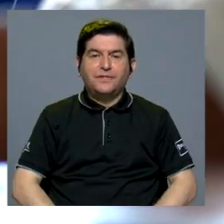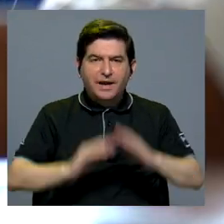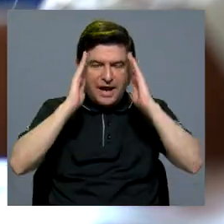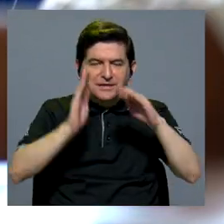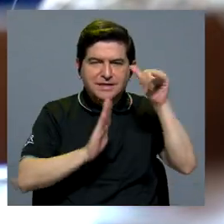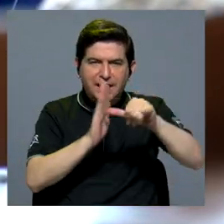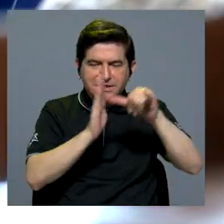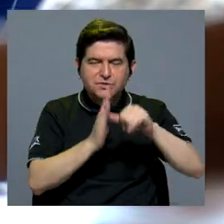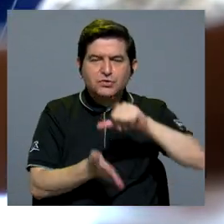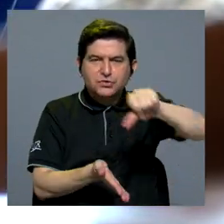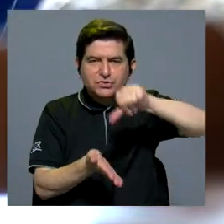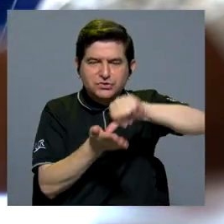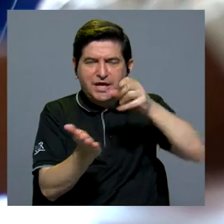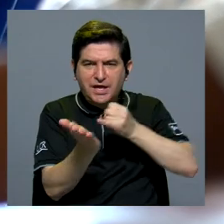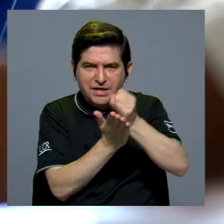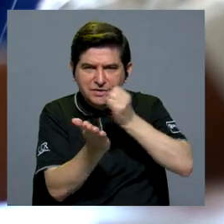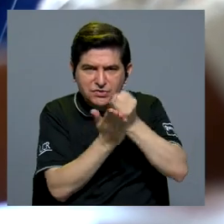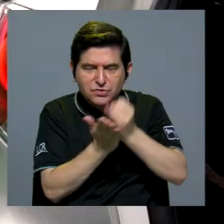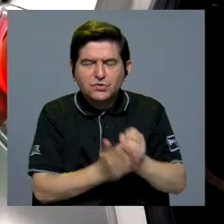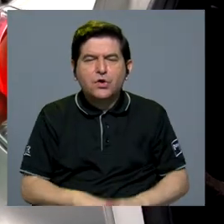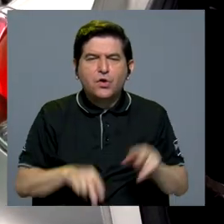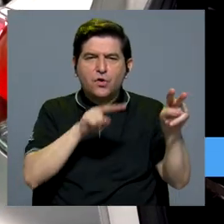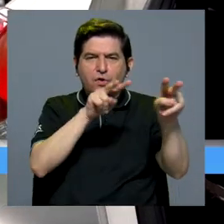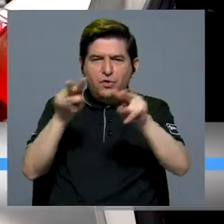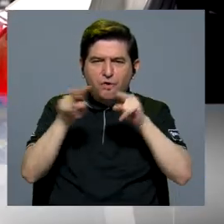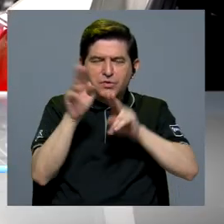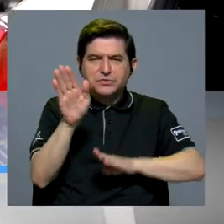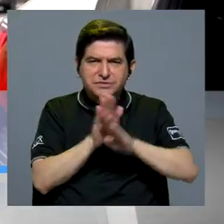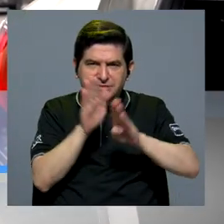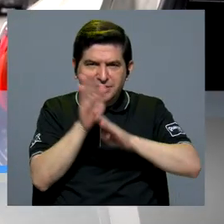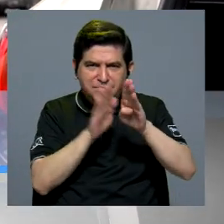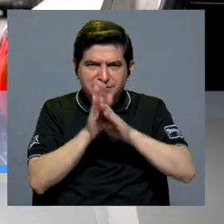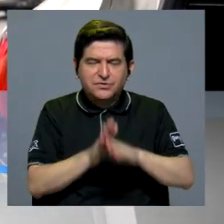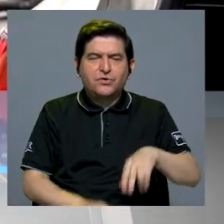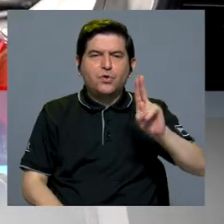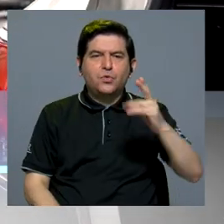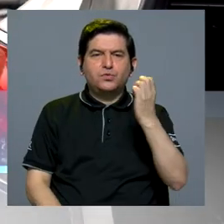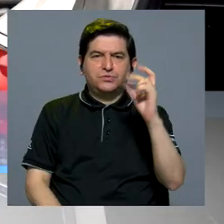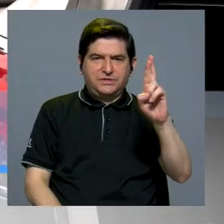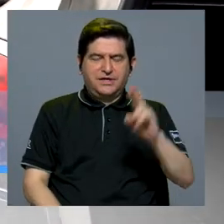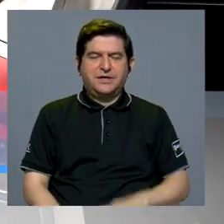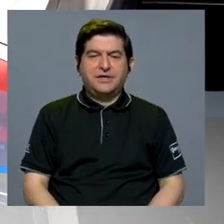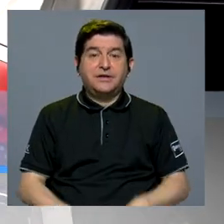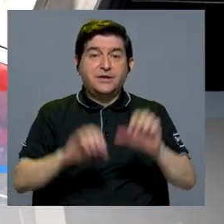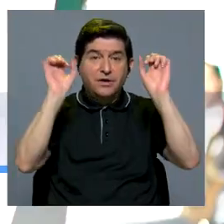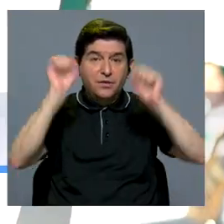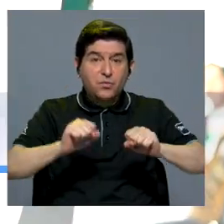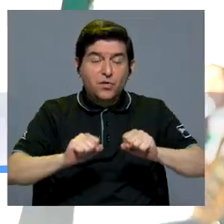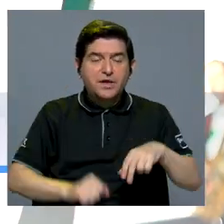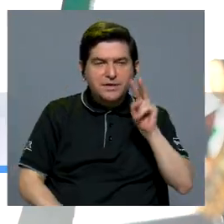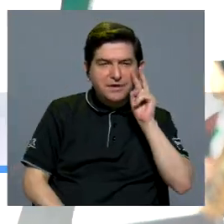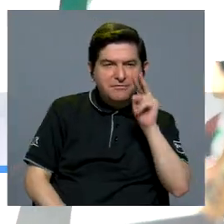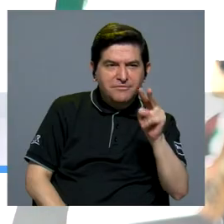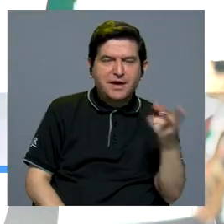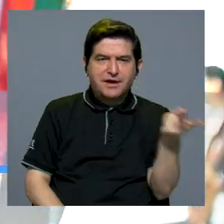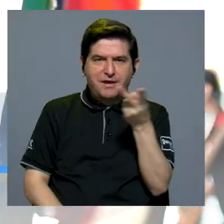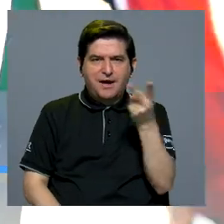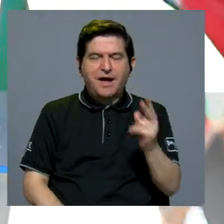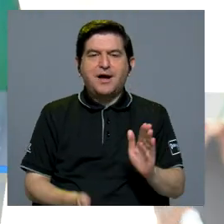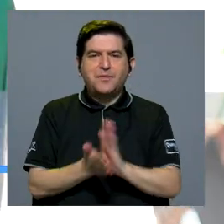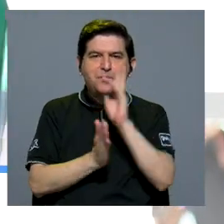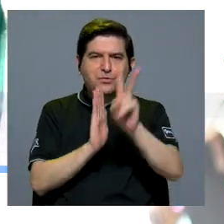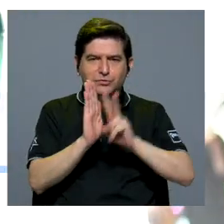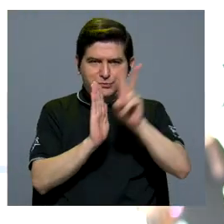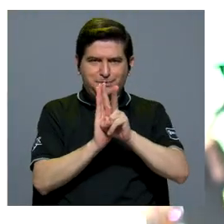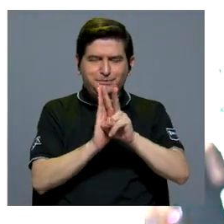ciudadanía. Siga el canal de YouTube del Centro de Investigación Observatorio del Desarrollo de la UCR para que